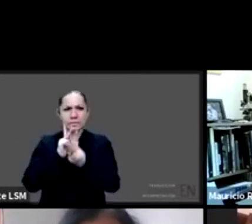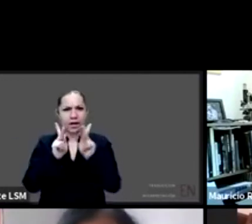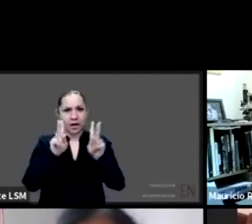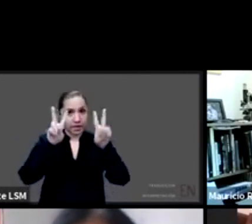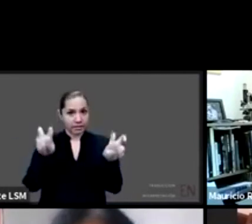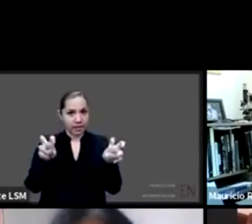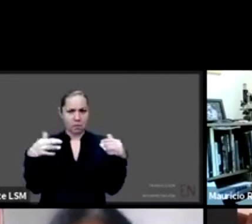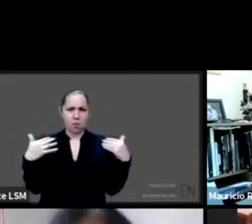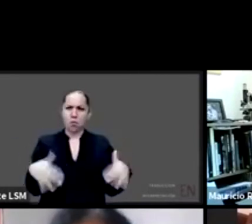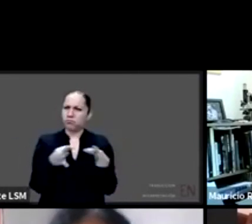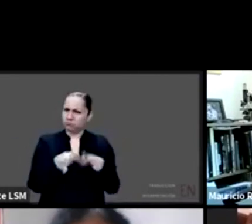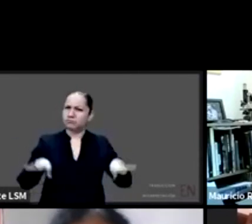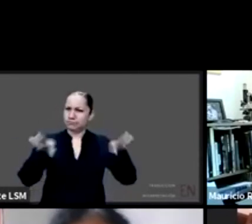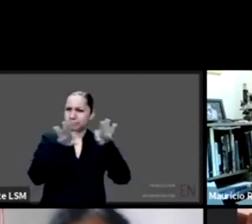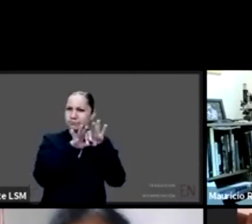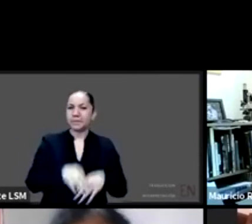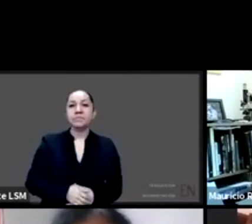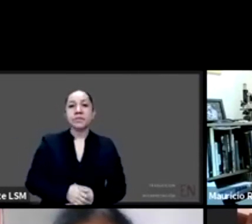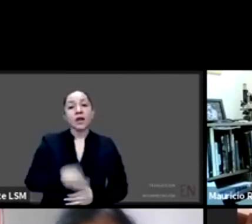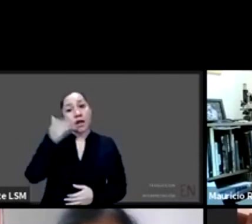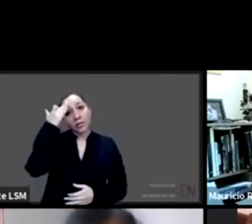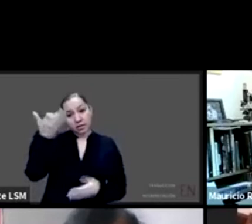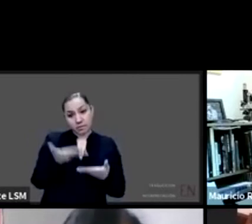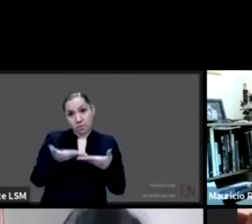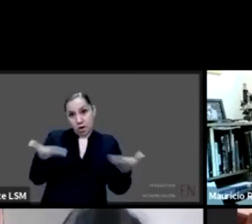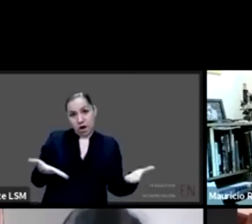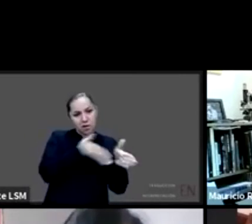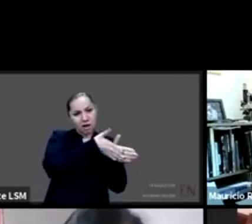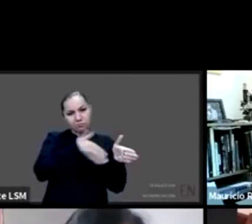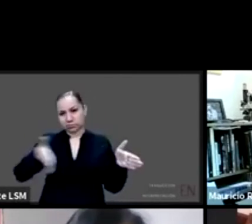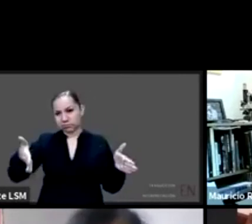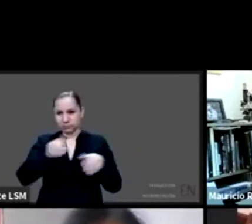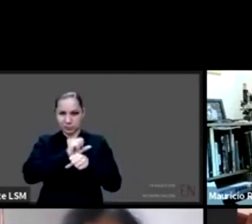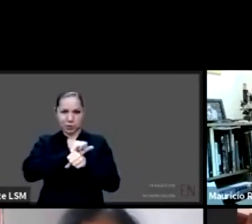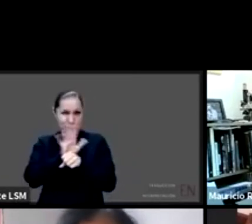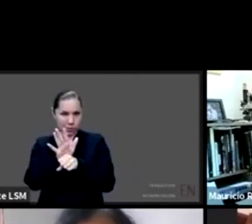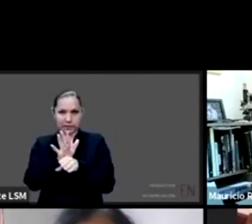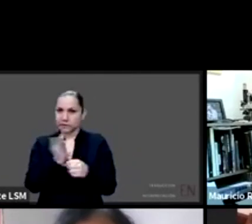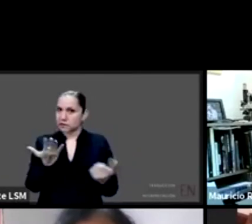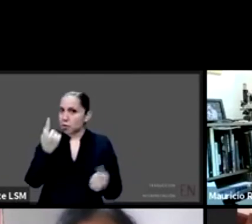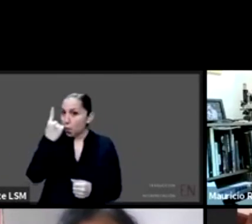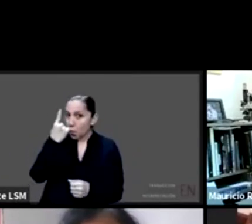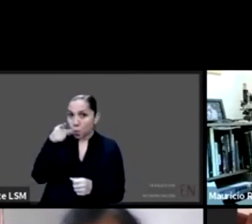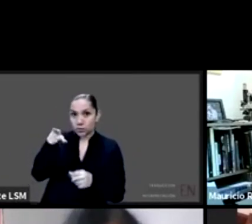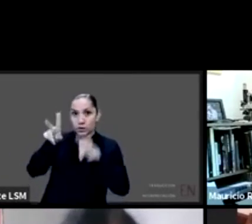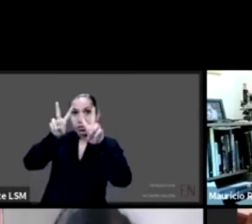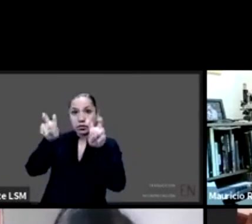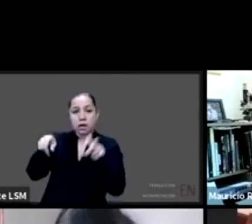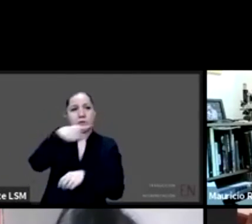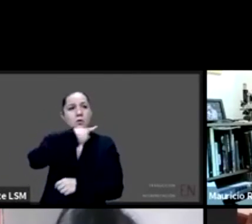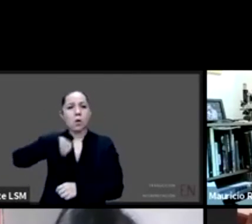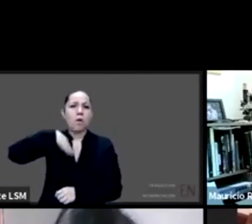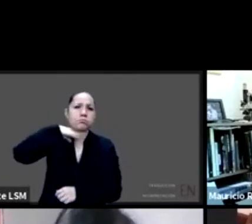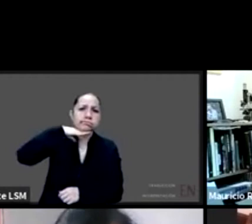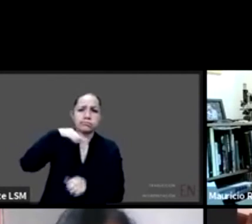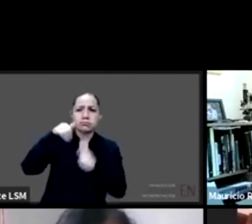En medio de la emergencia que estamos viviendo por coronavirus hay un tema que no debemos de dejar de plantearnos y es no solamente